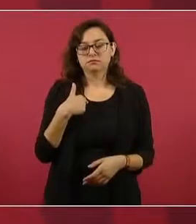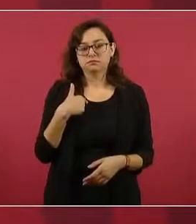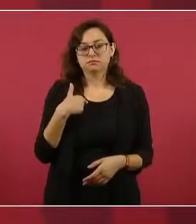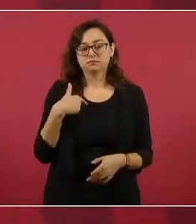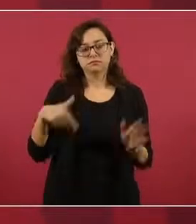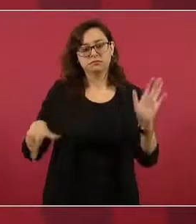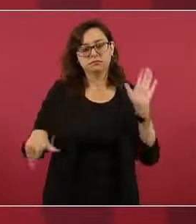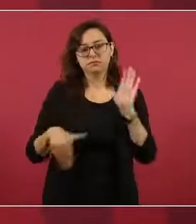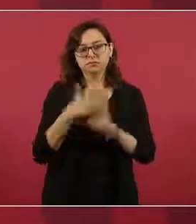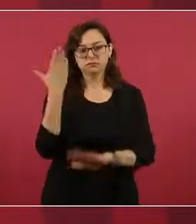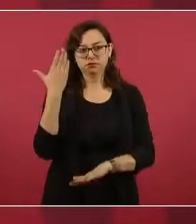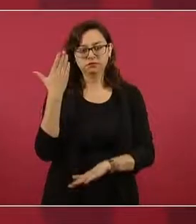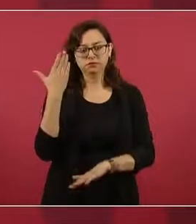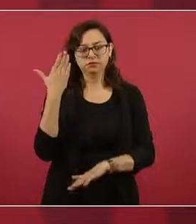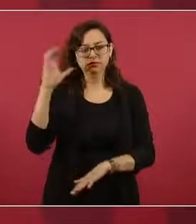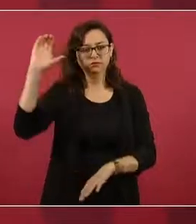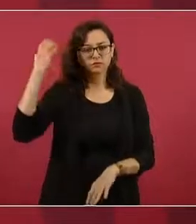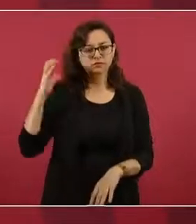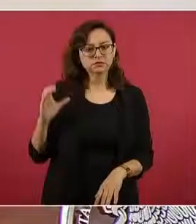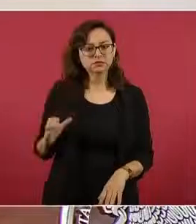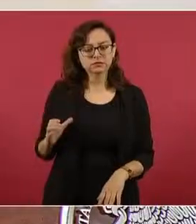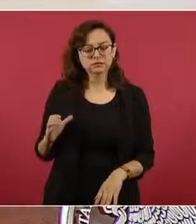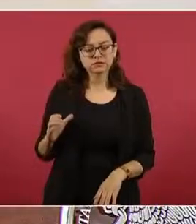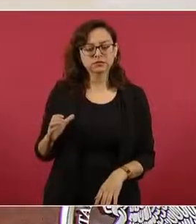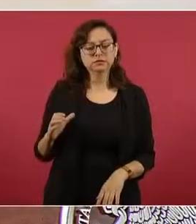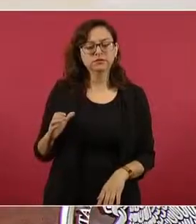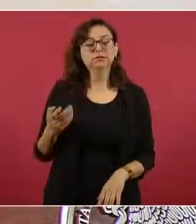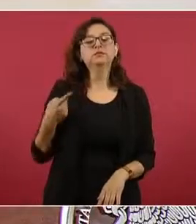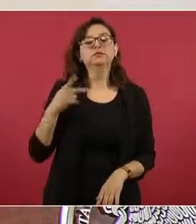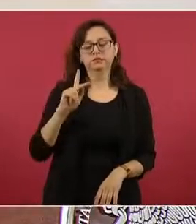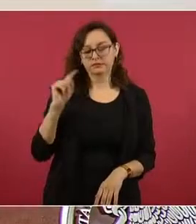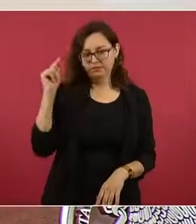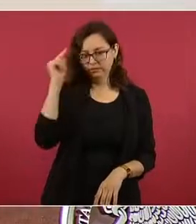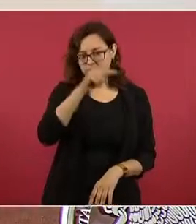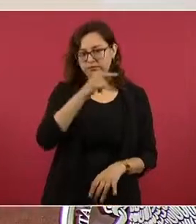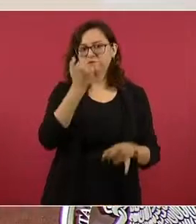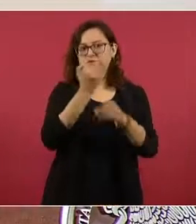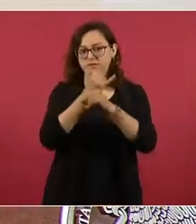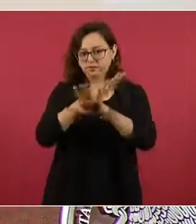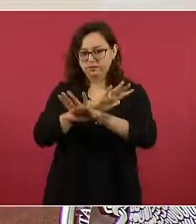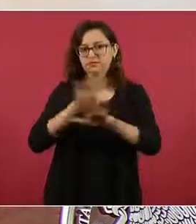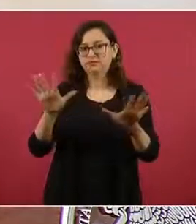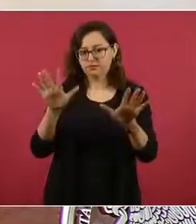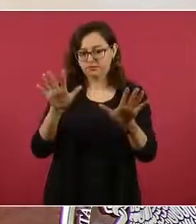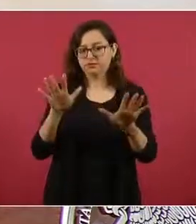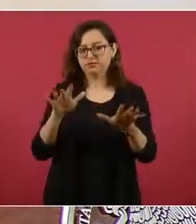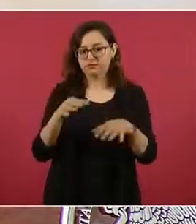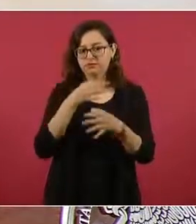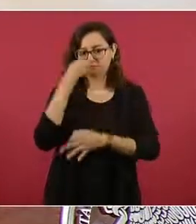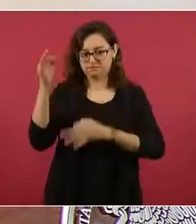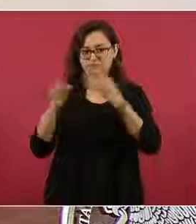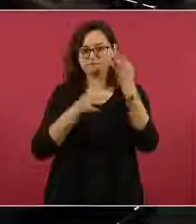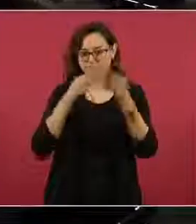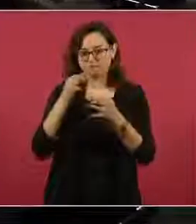Culiacán, de todas maneras se va a informar